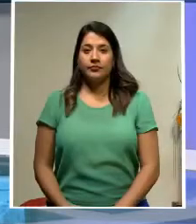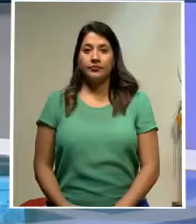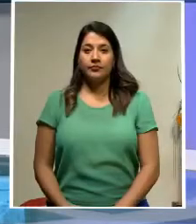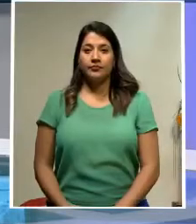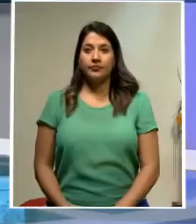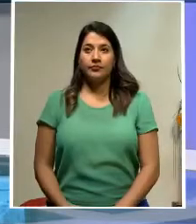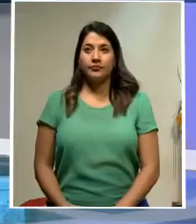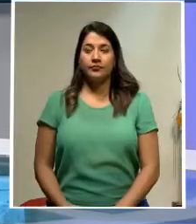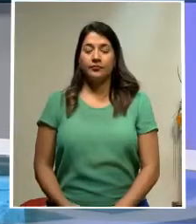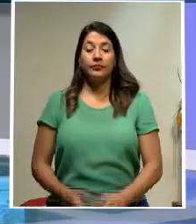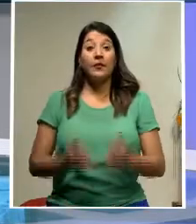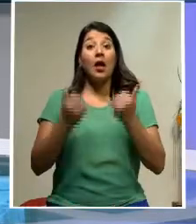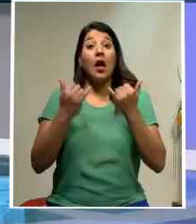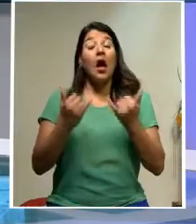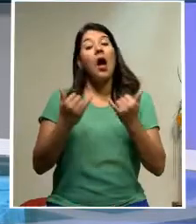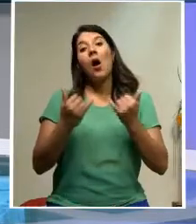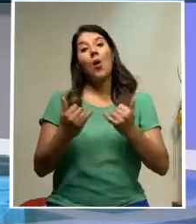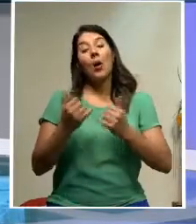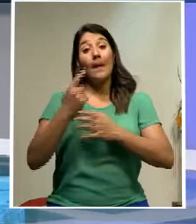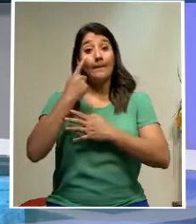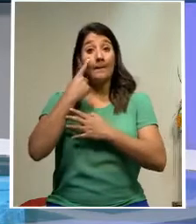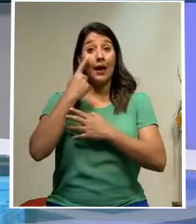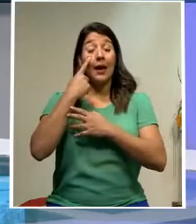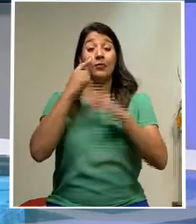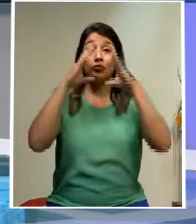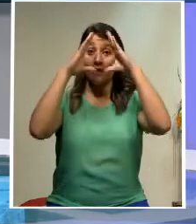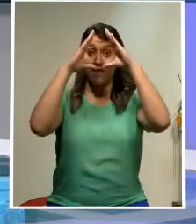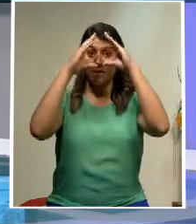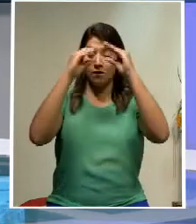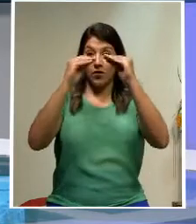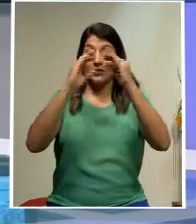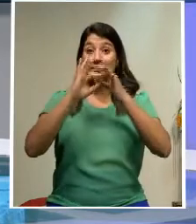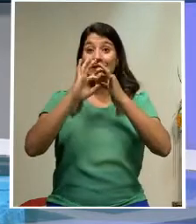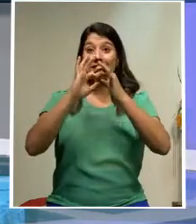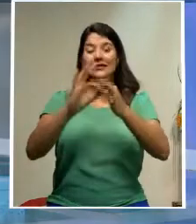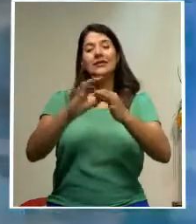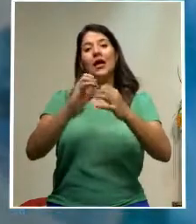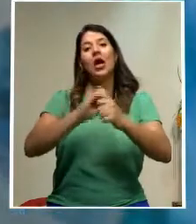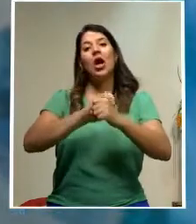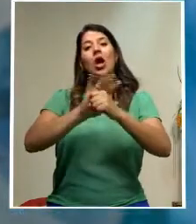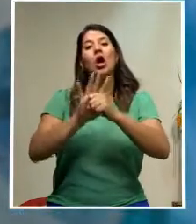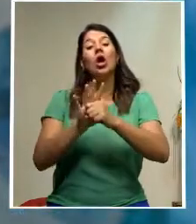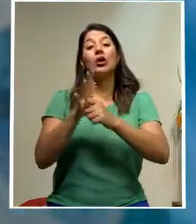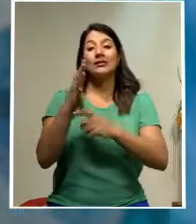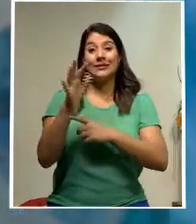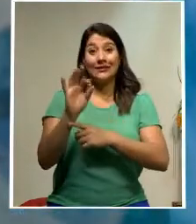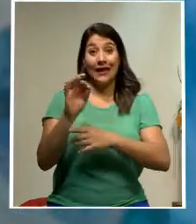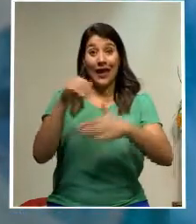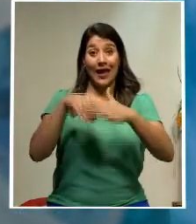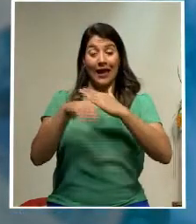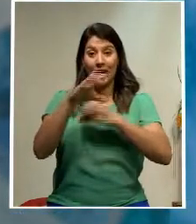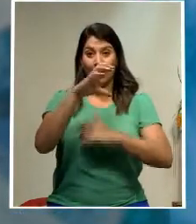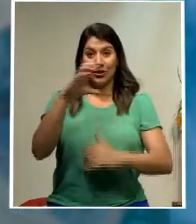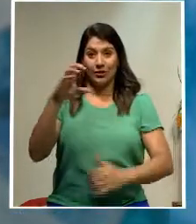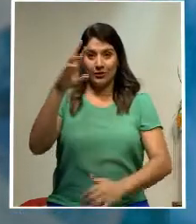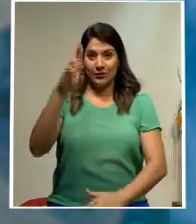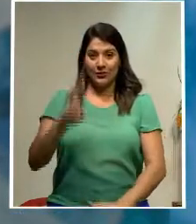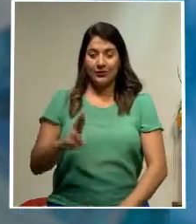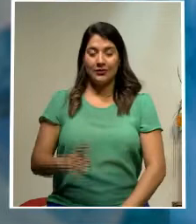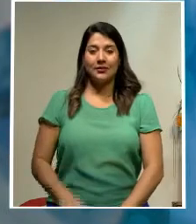Vamos ahora a repasar los datos de la pandemia del COVID en nuestro país.